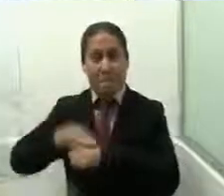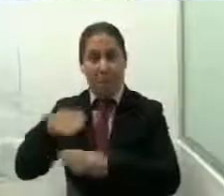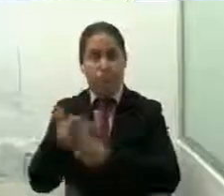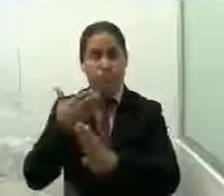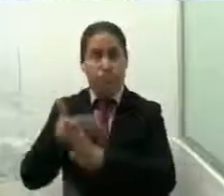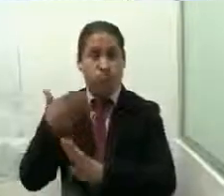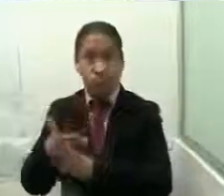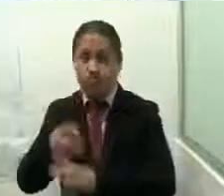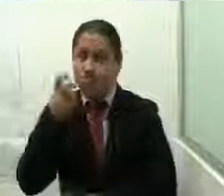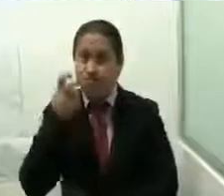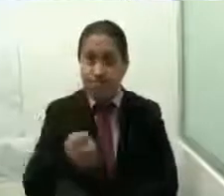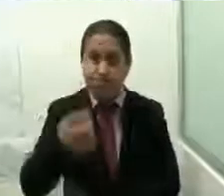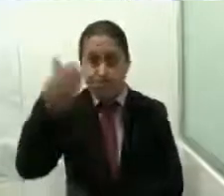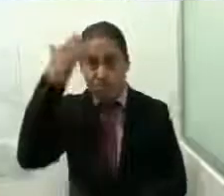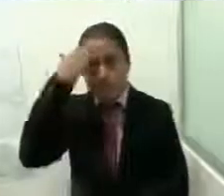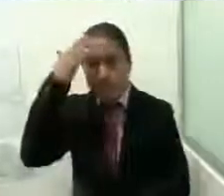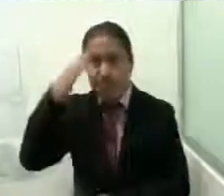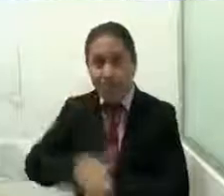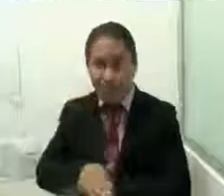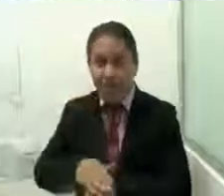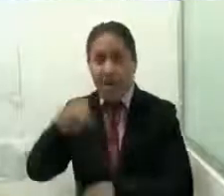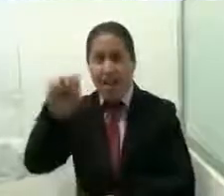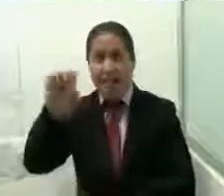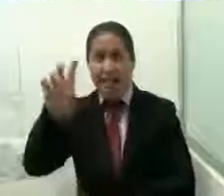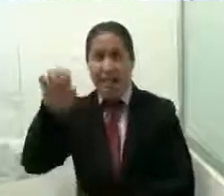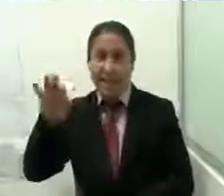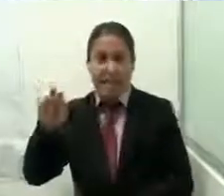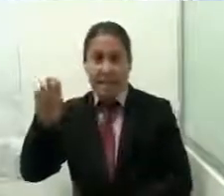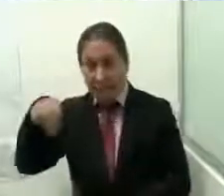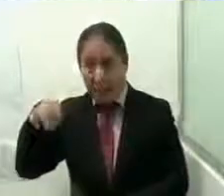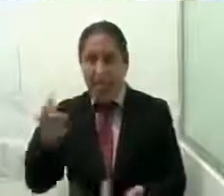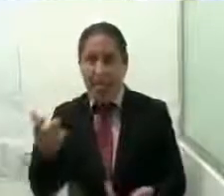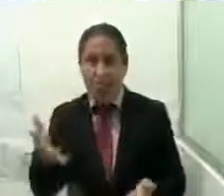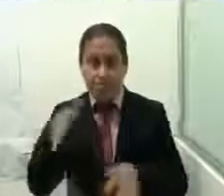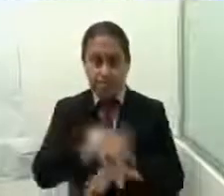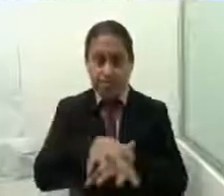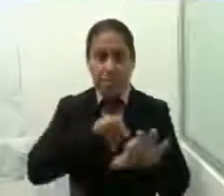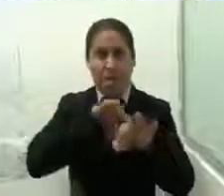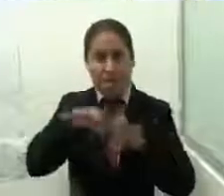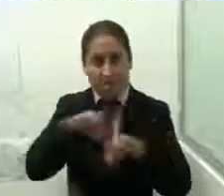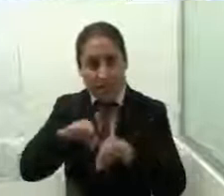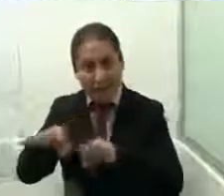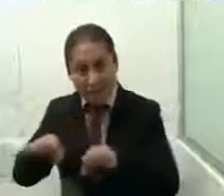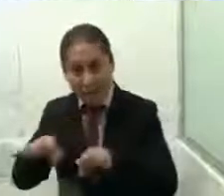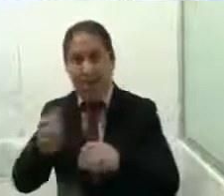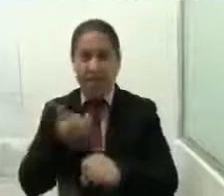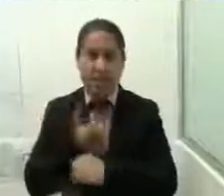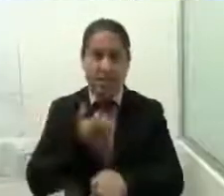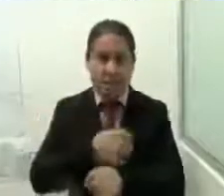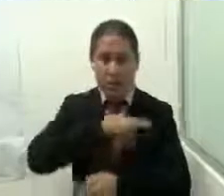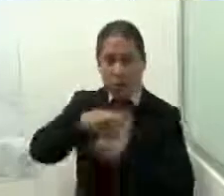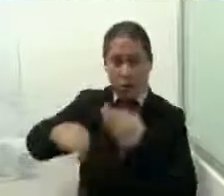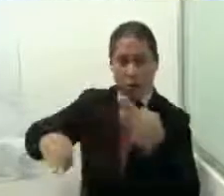declaratoria, la SEDEM se sumó a los trabajos coordinados con dependencias estatales y con el grupo multidisciplinario